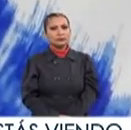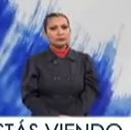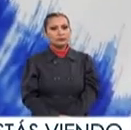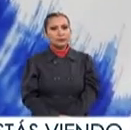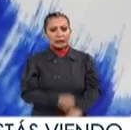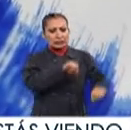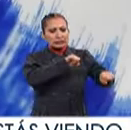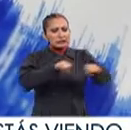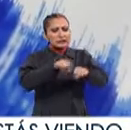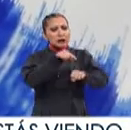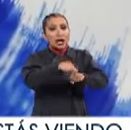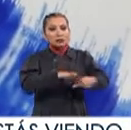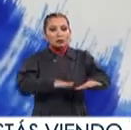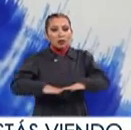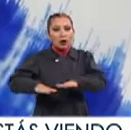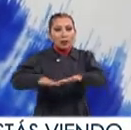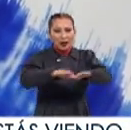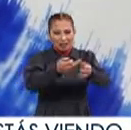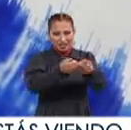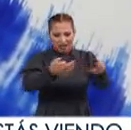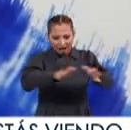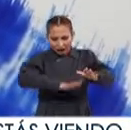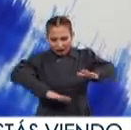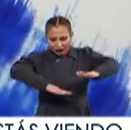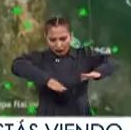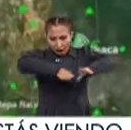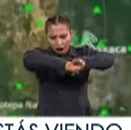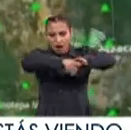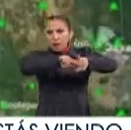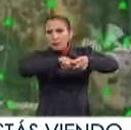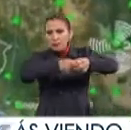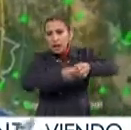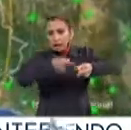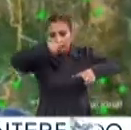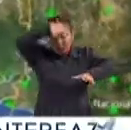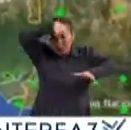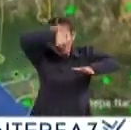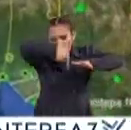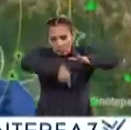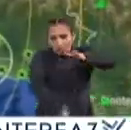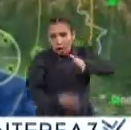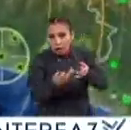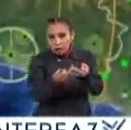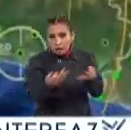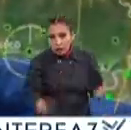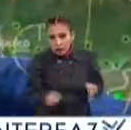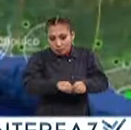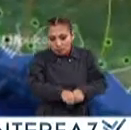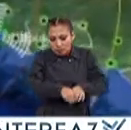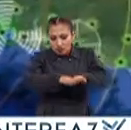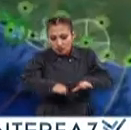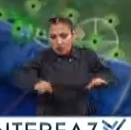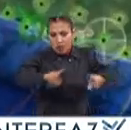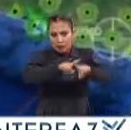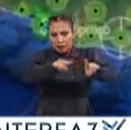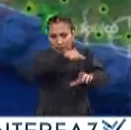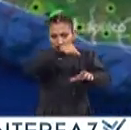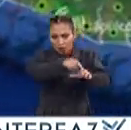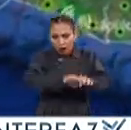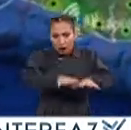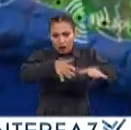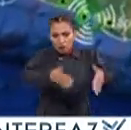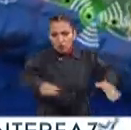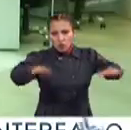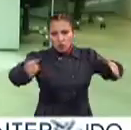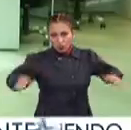Los sismos son movimientos de la corteza terrestre Que se originan en el interior de la Tierra Y se expanden en diferentes direcciones en